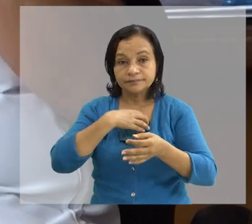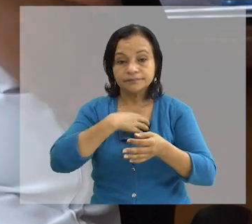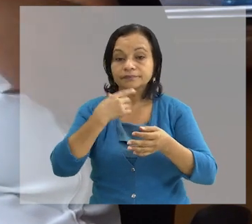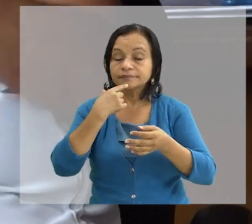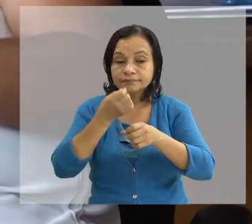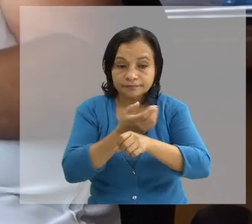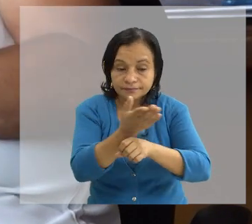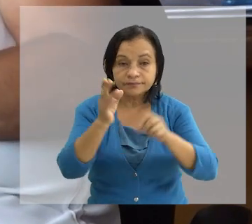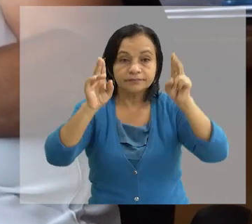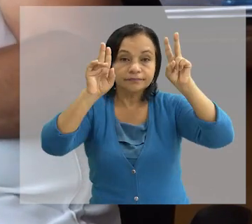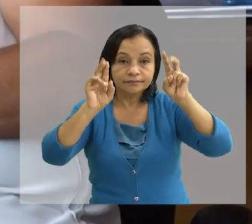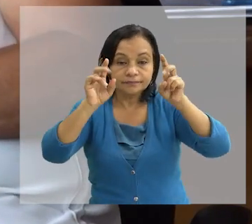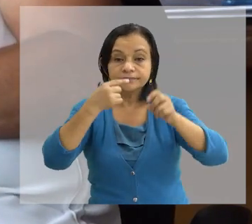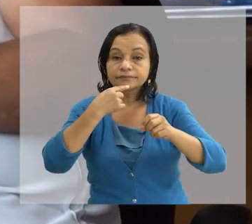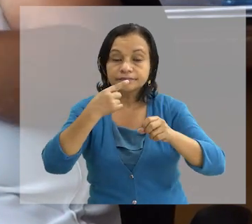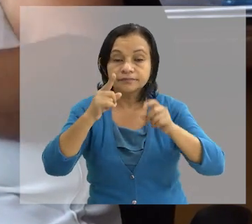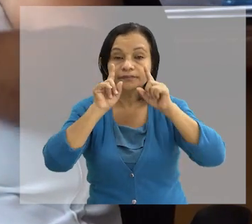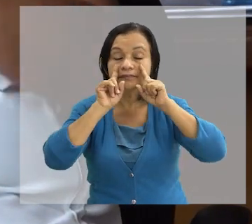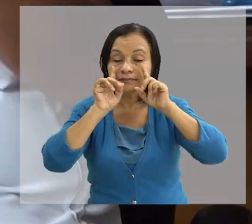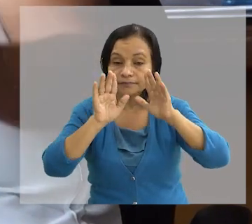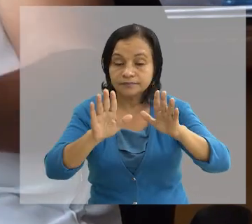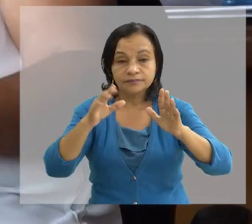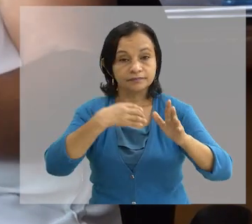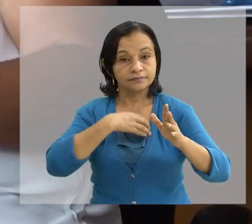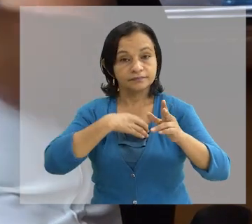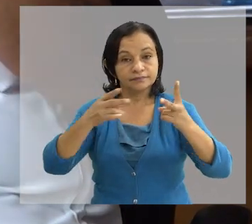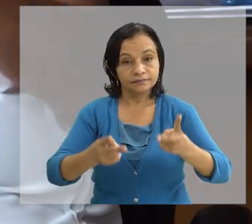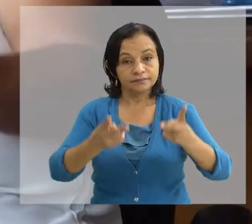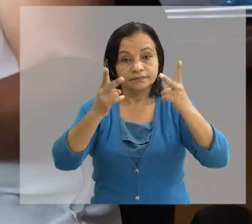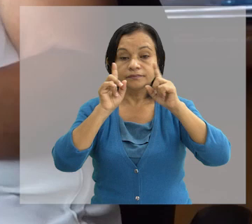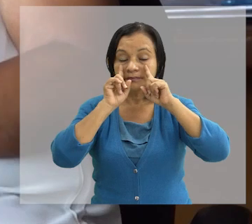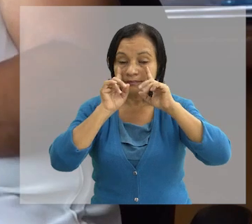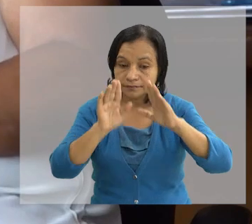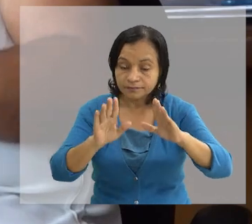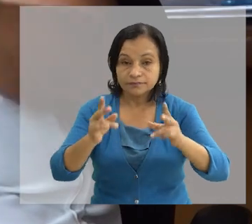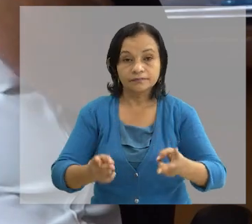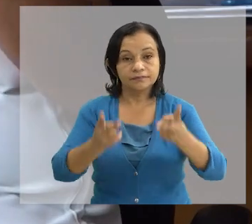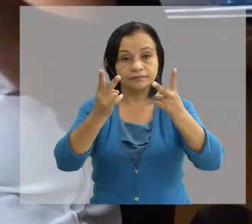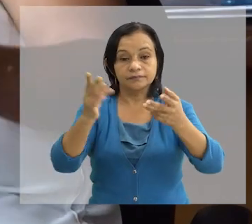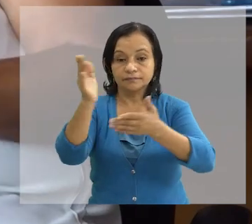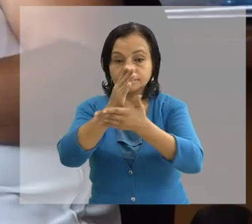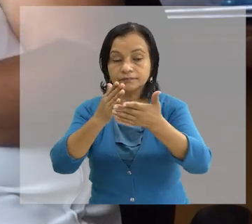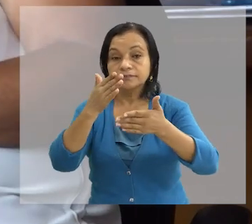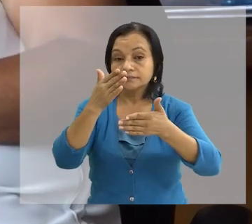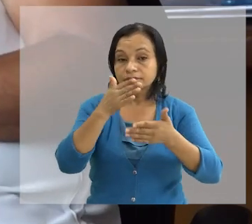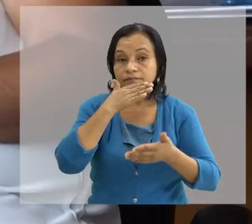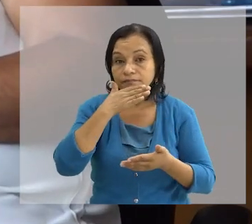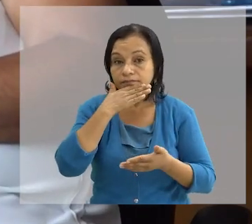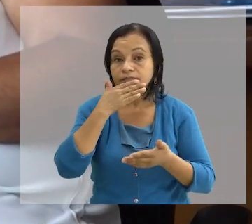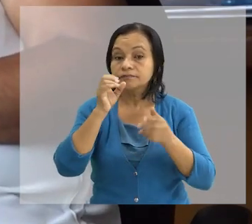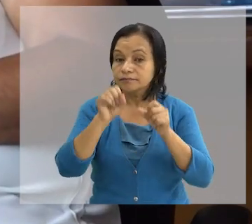Abordar este tema De salvaguardar la vida De proteger la vida En situaciones de riesgo